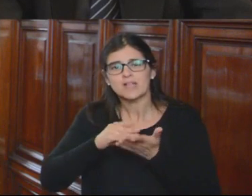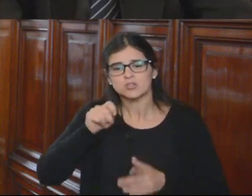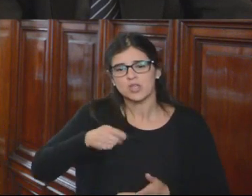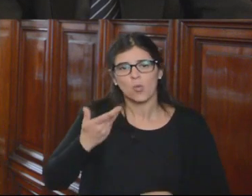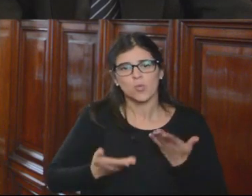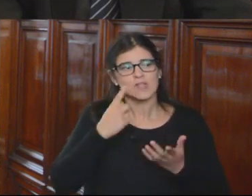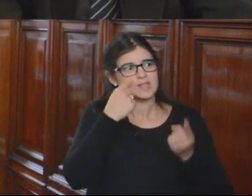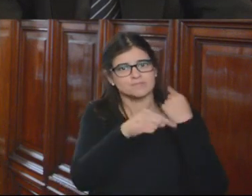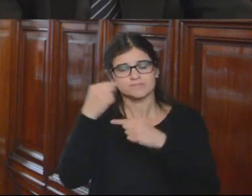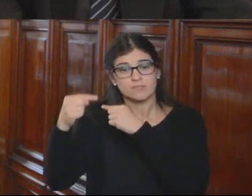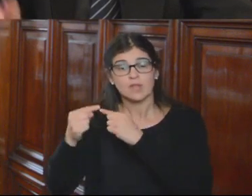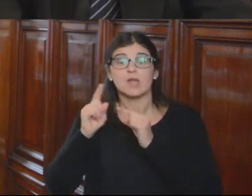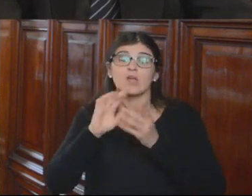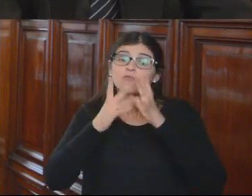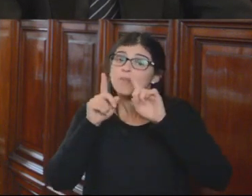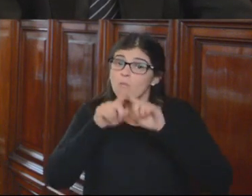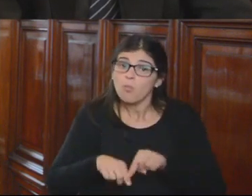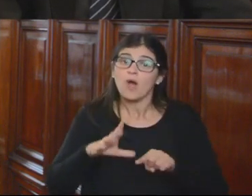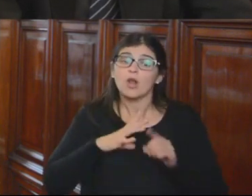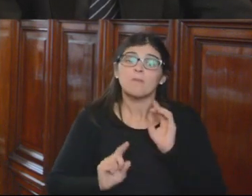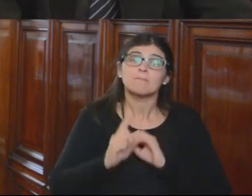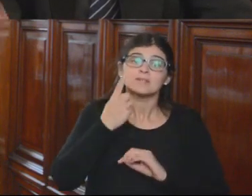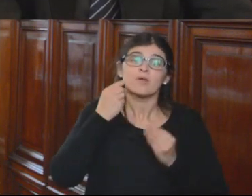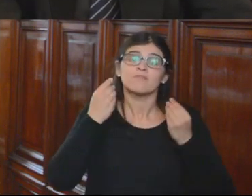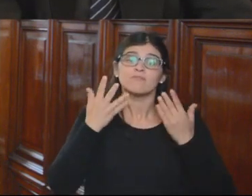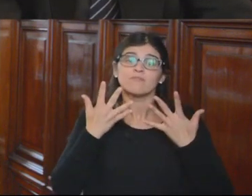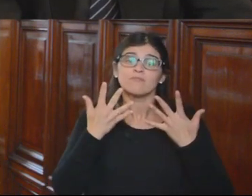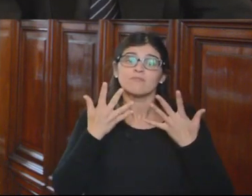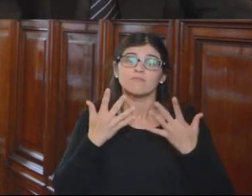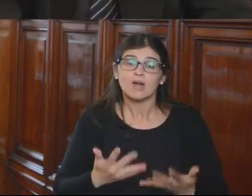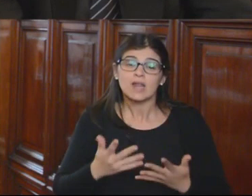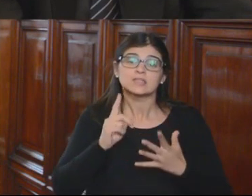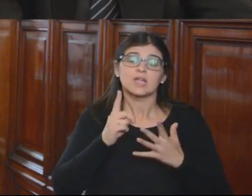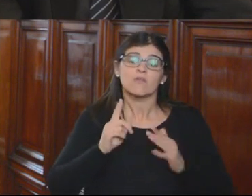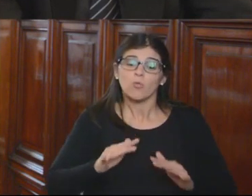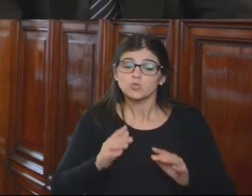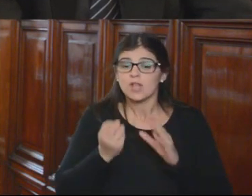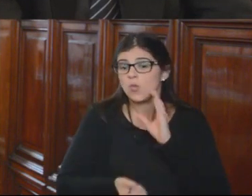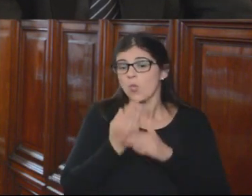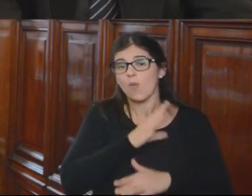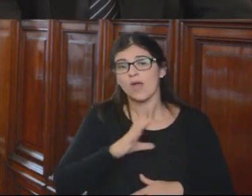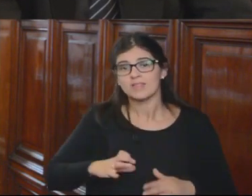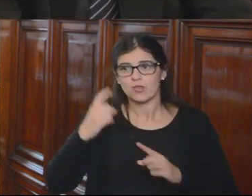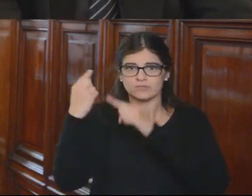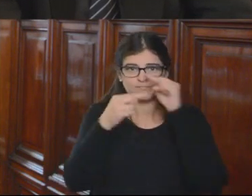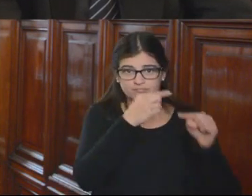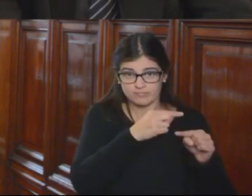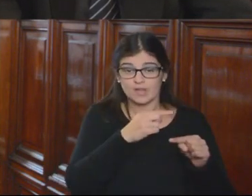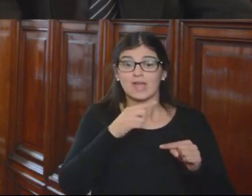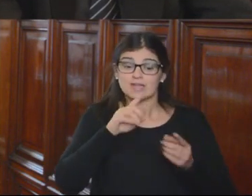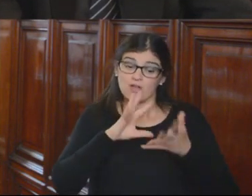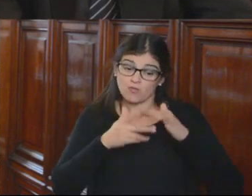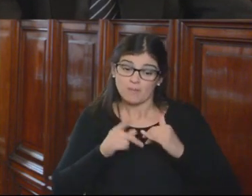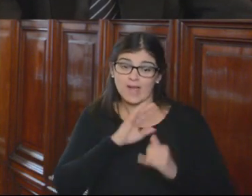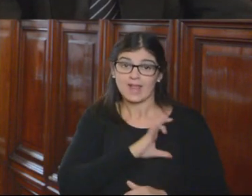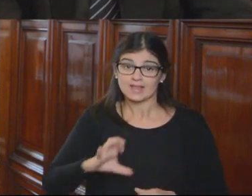plural, mismo que debía ajustarse a los principios, valores y funciones del nuevo Estado Plurinacional. En esta línea, el